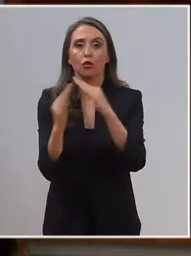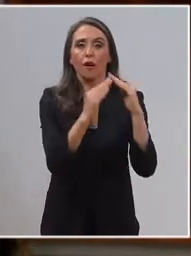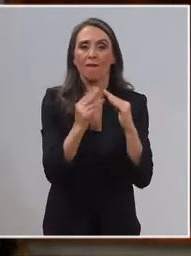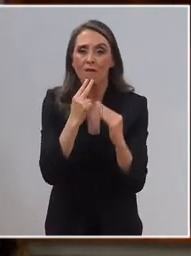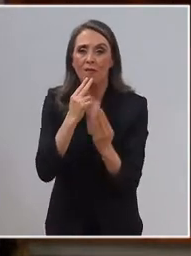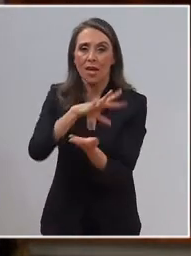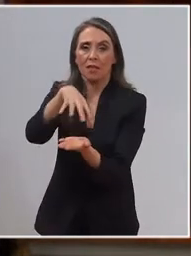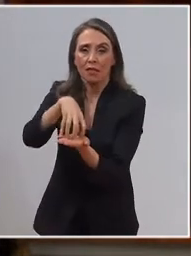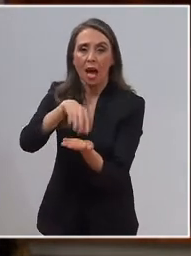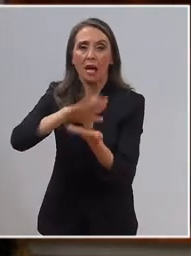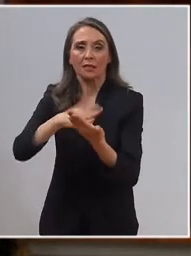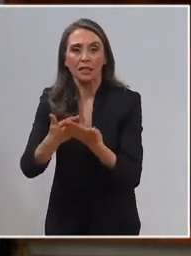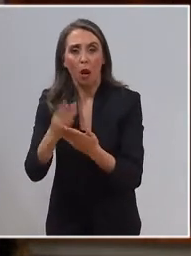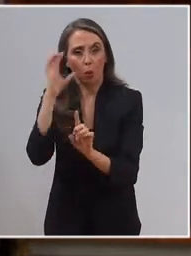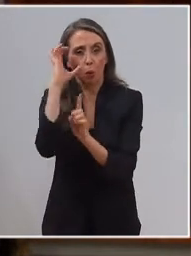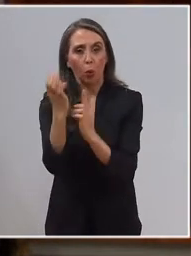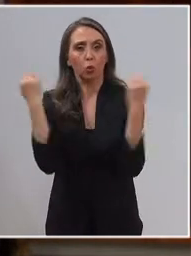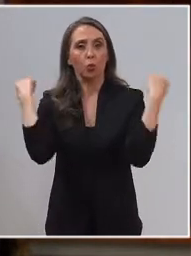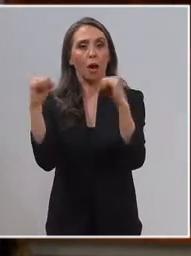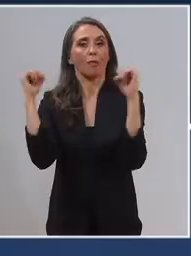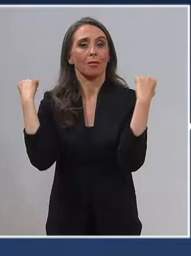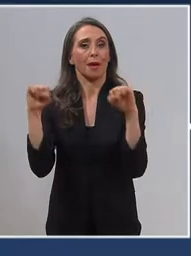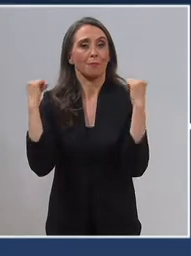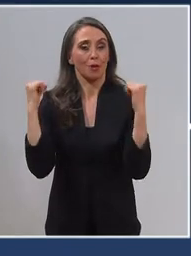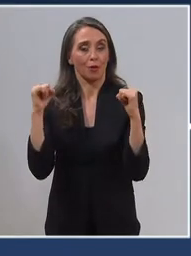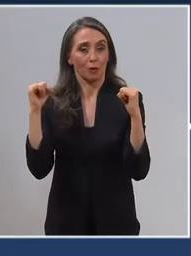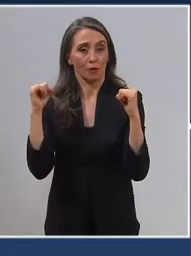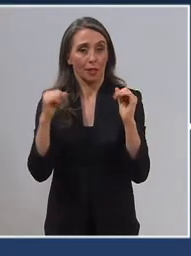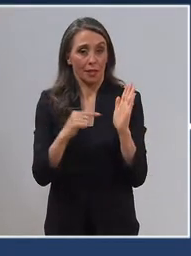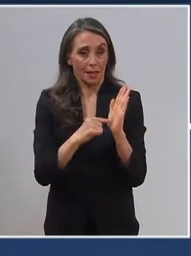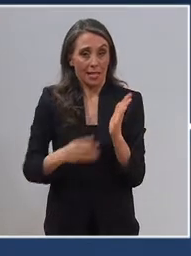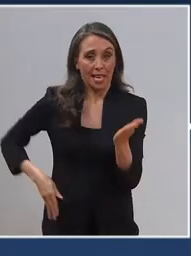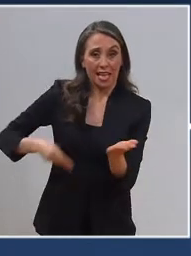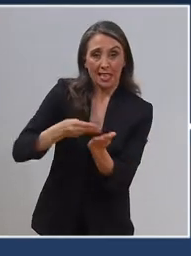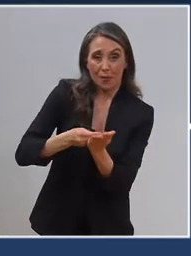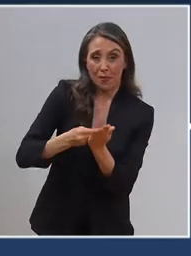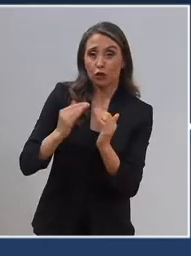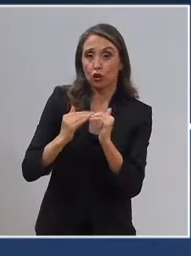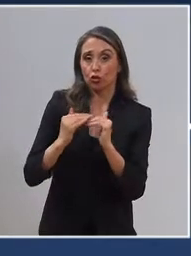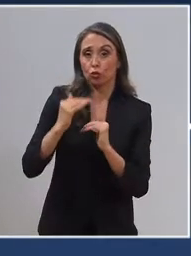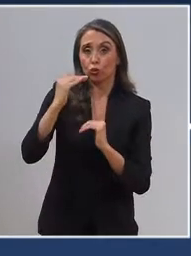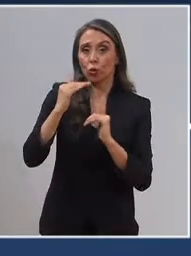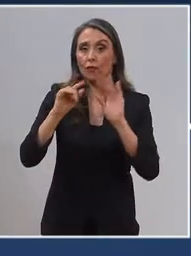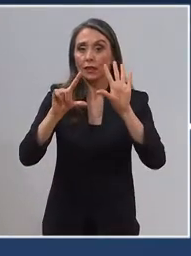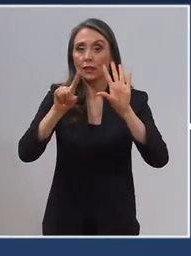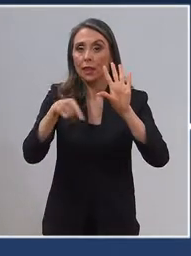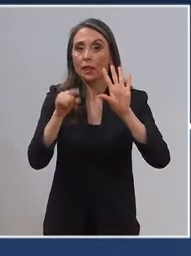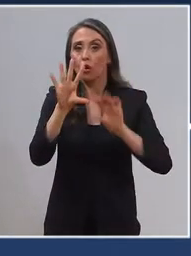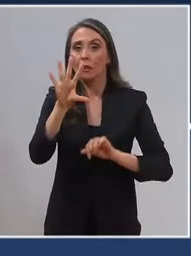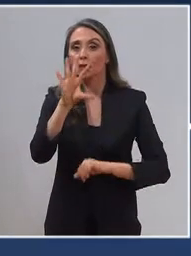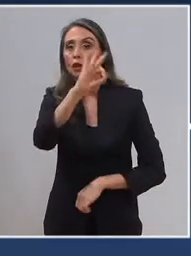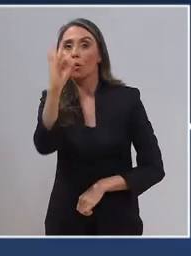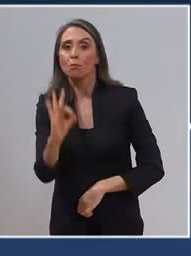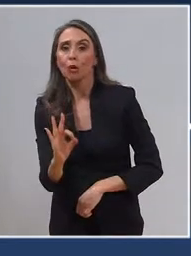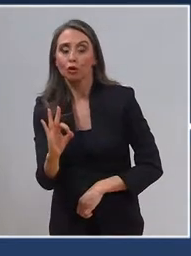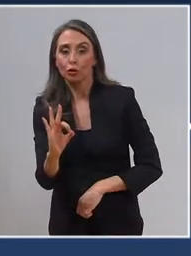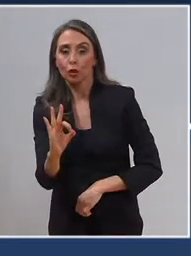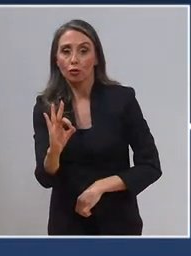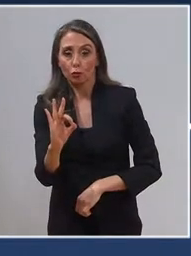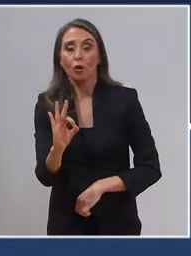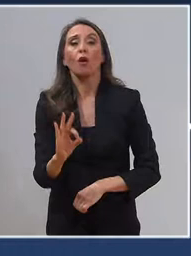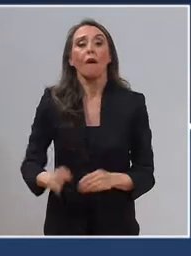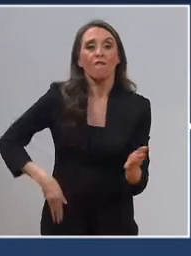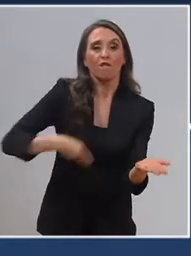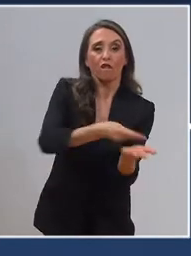urbanismo, salud, cultura, deportes. Esta inversión crece en promedio un 7,5% y va a